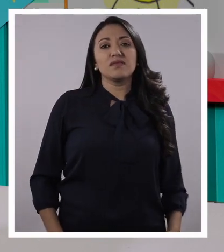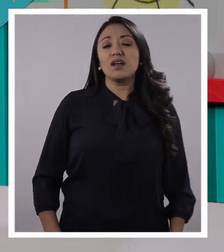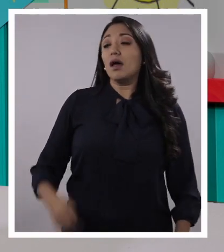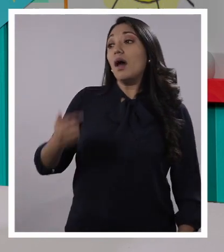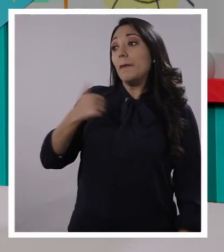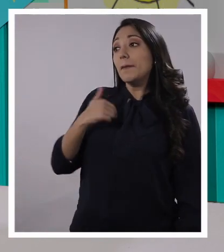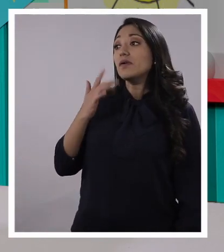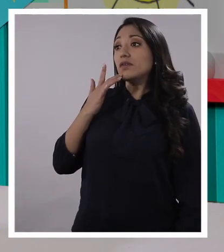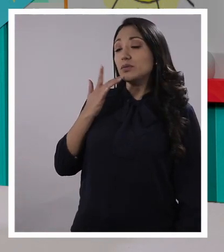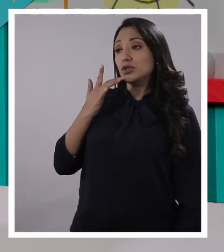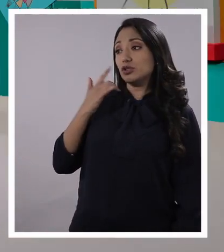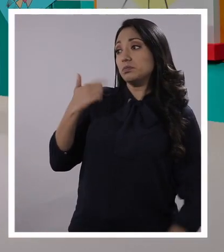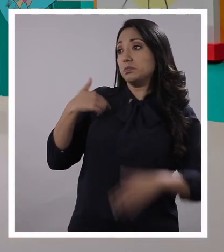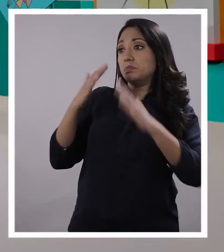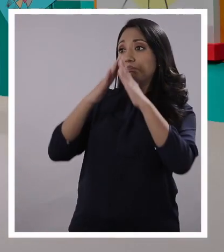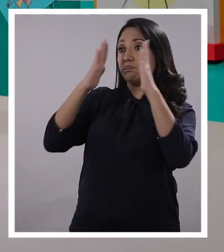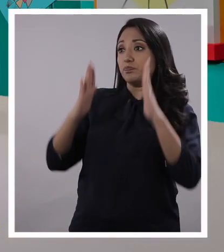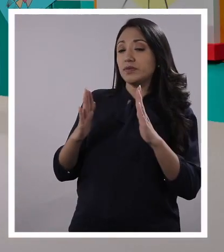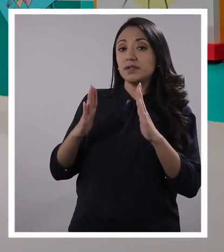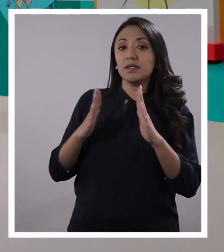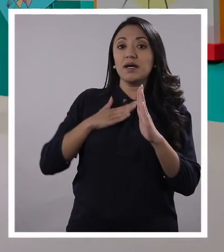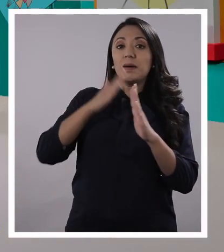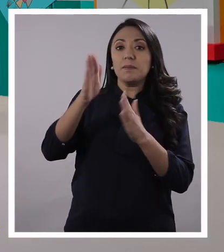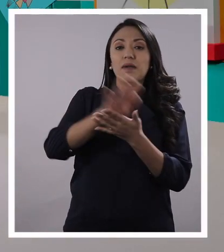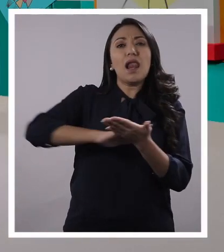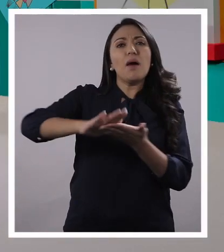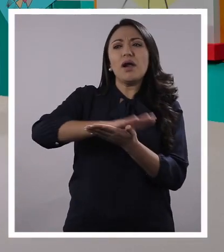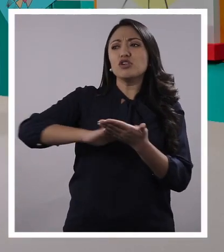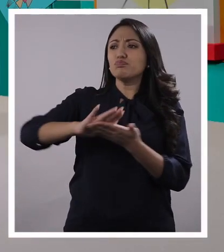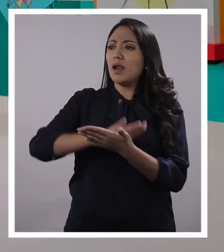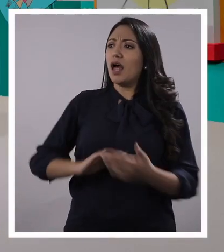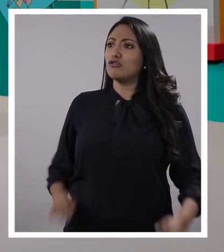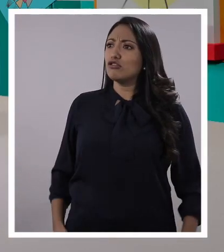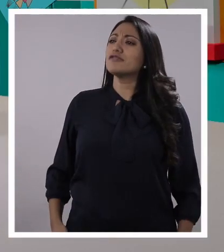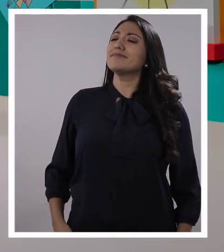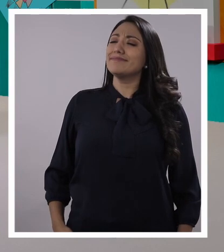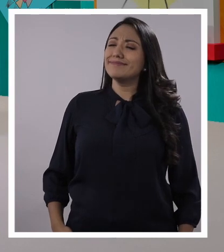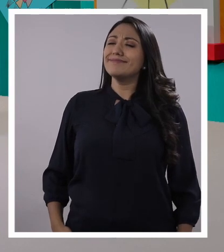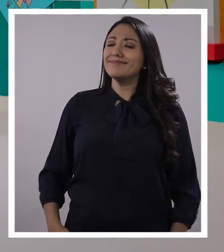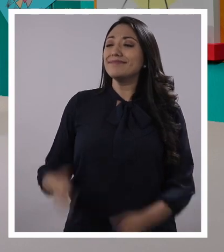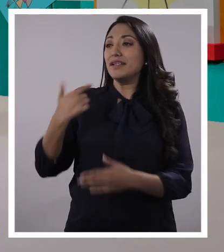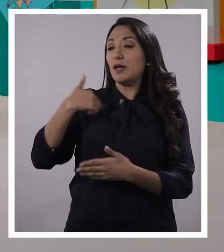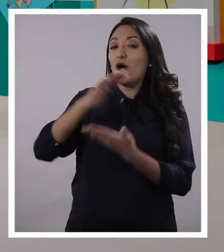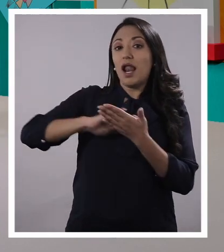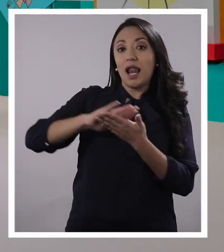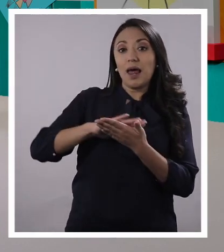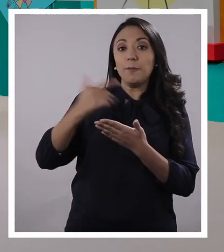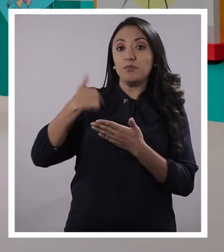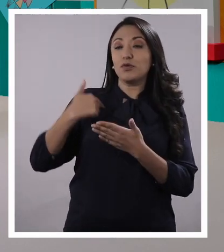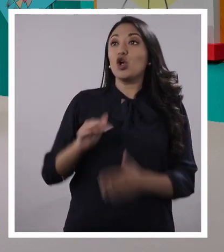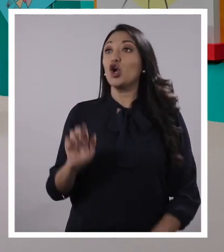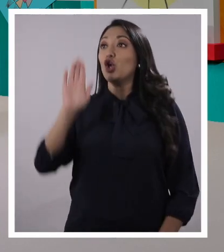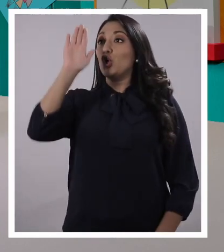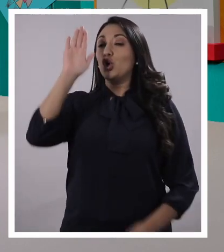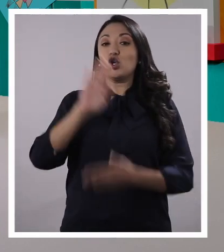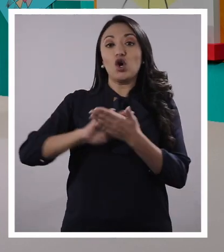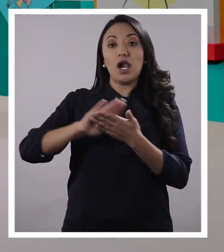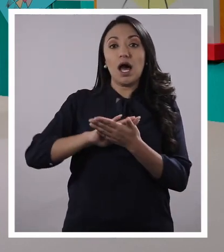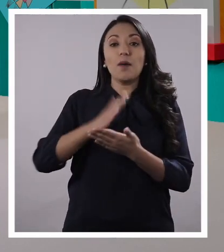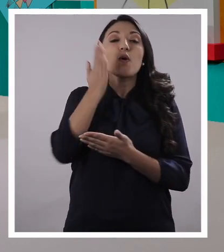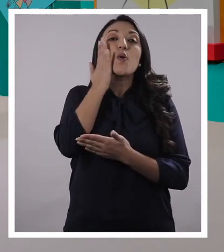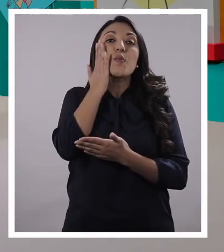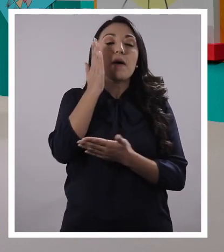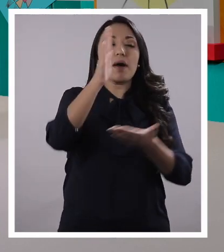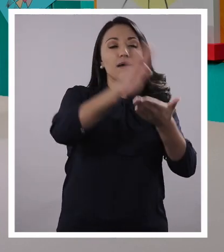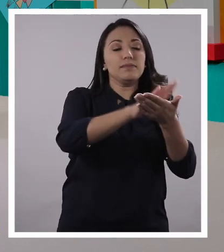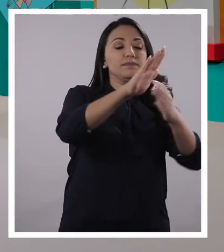Mi momento favorito en la casa es cuando vamos a lavar los platos. Hay el momento en que dices, yo voy a lavar, mamá va